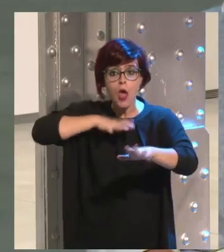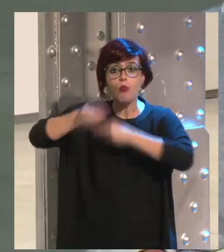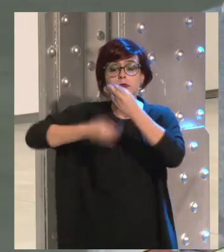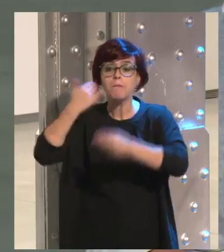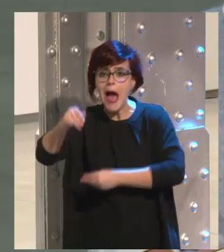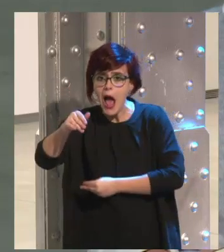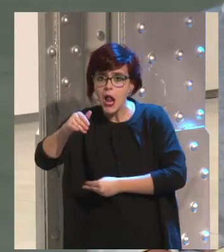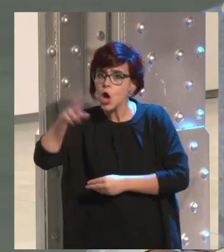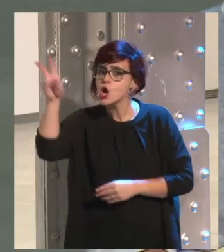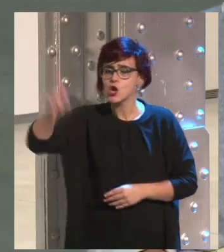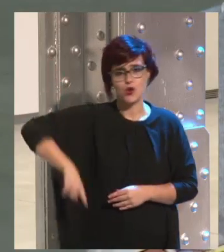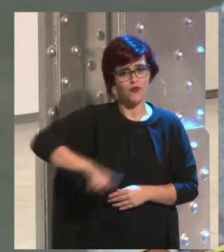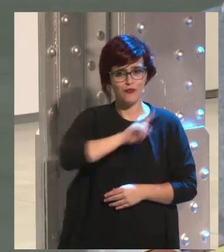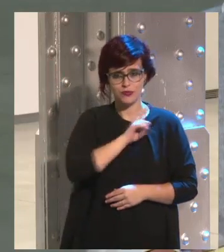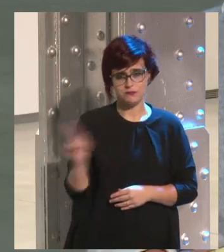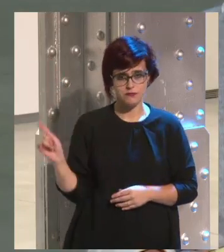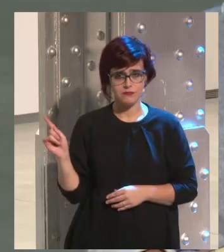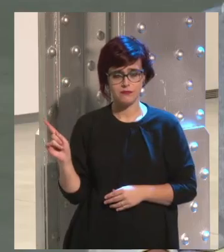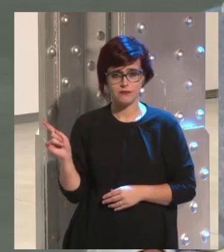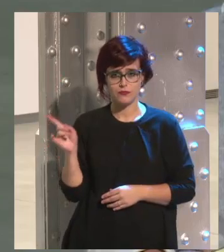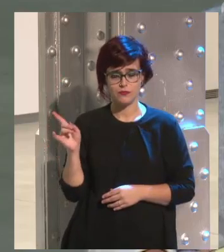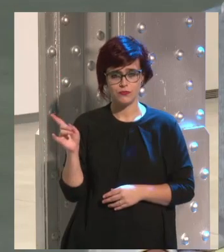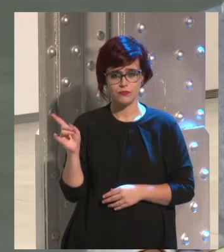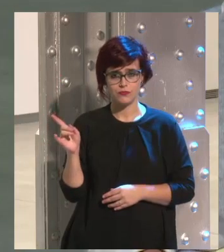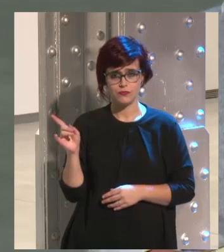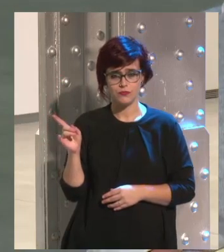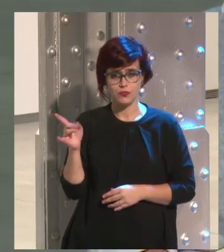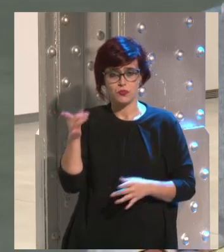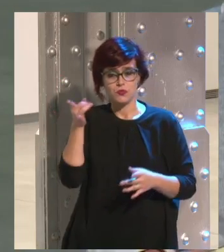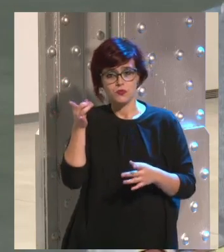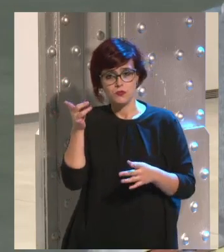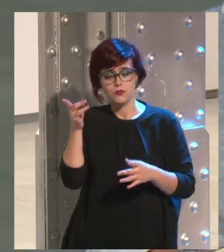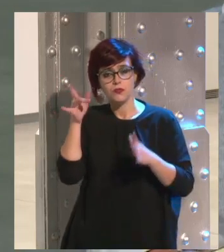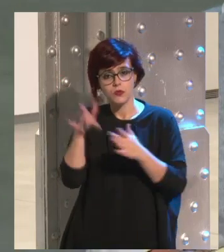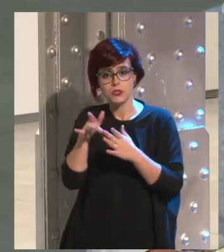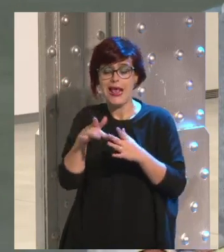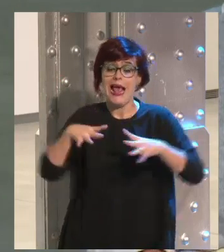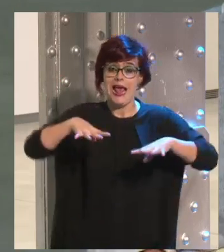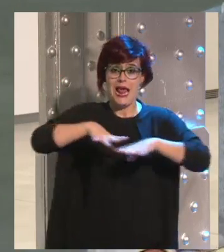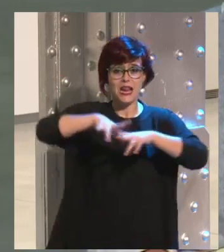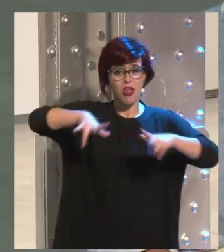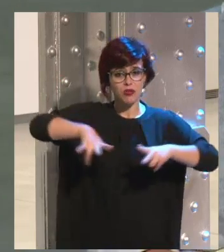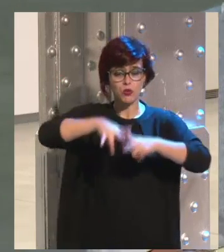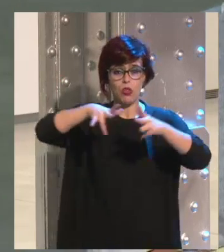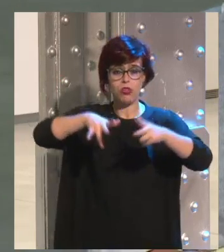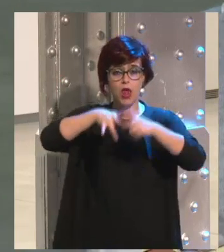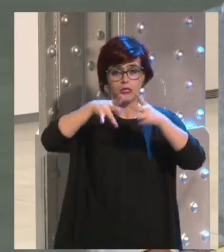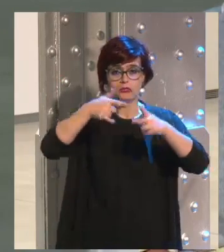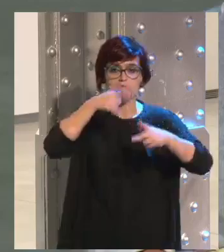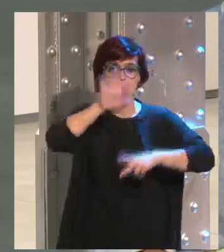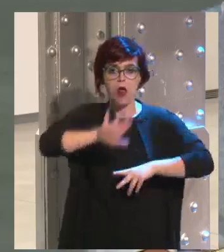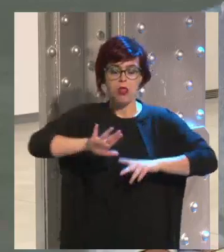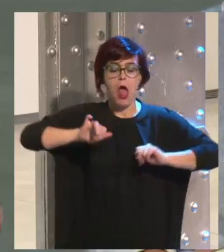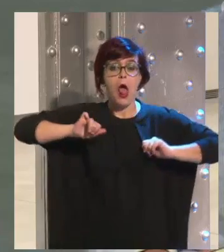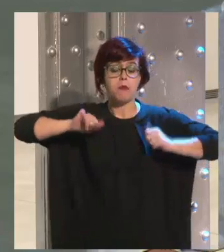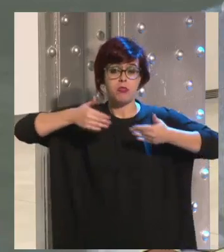bien. Entonces, yo creo que las redes sociales cada vez más, es cierto, por eso que hemos dicho que al principio entramos como elefante